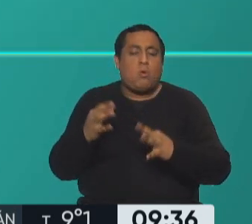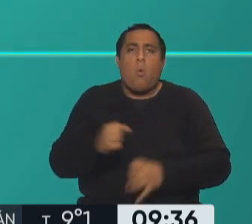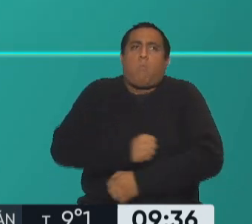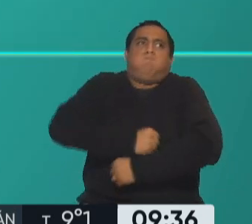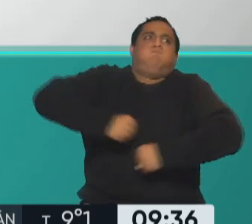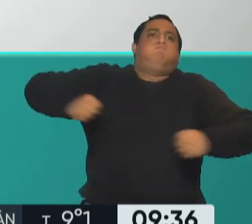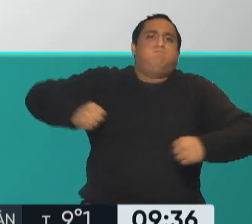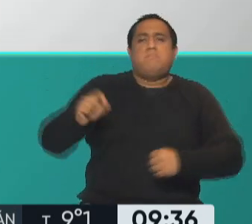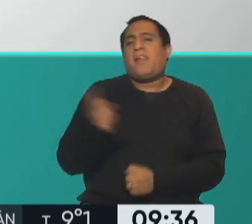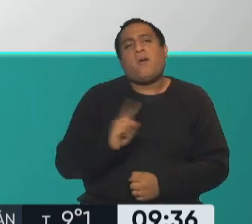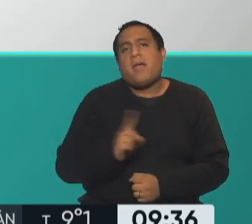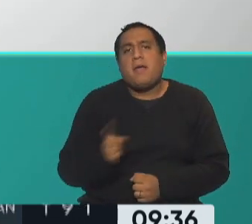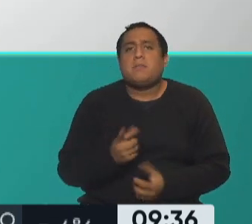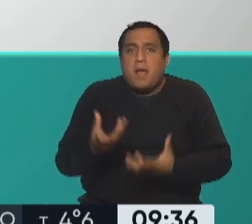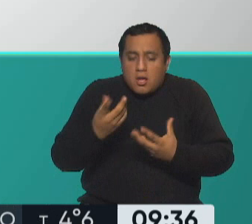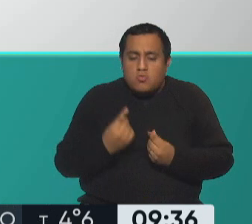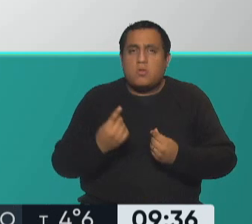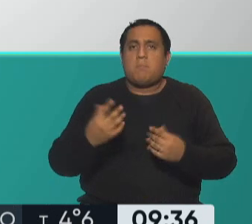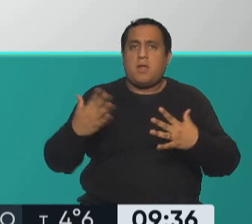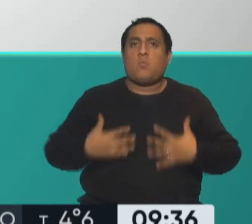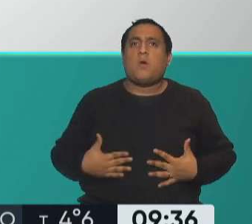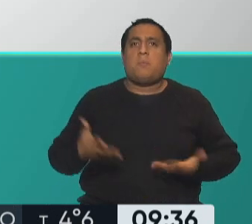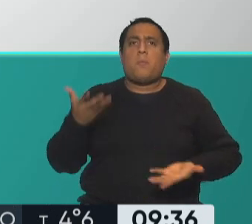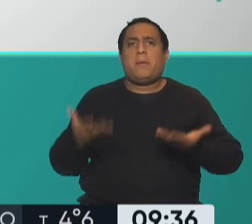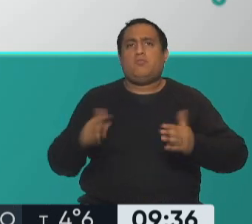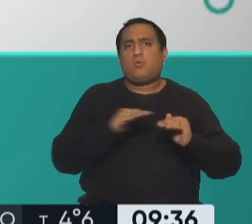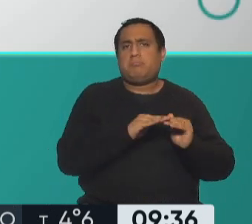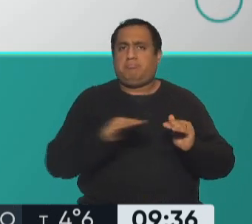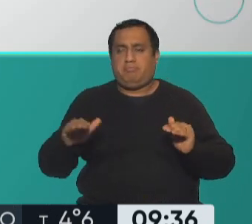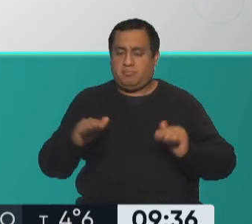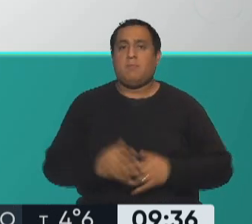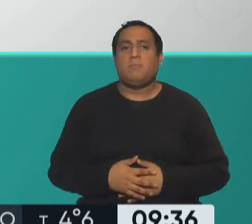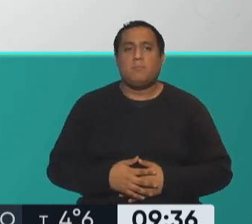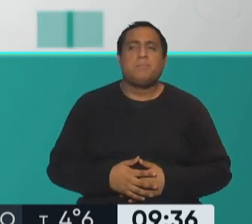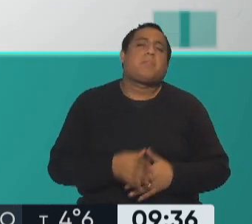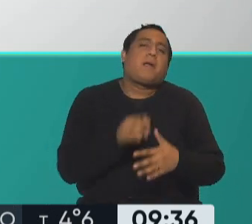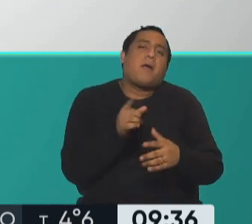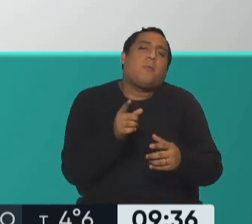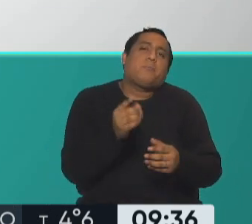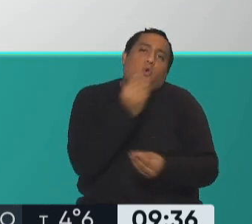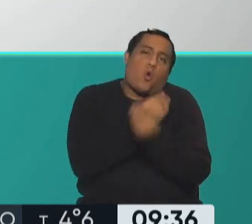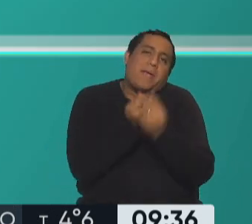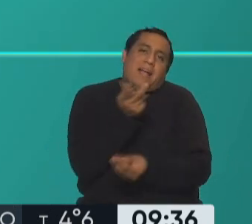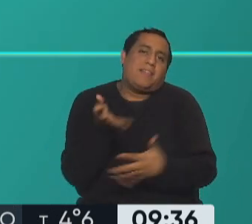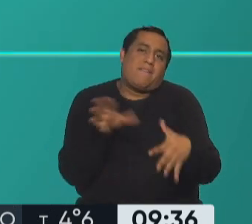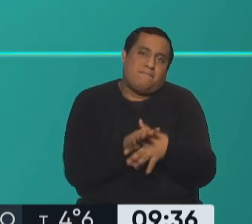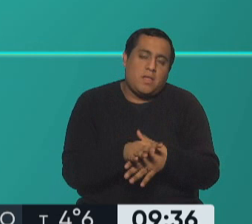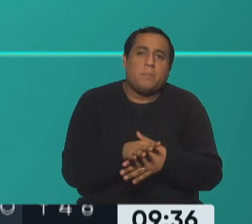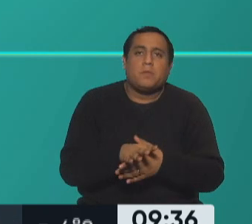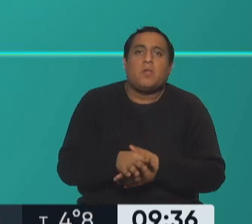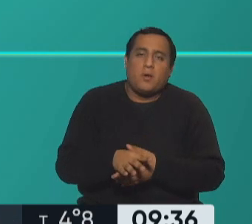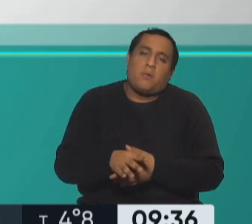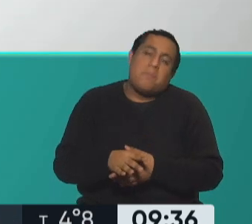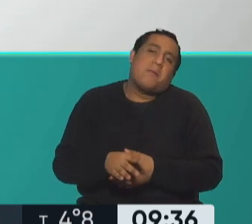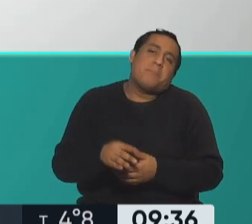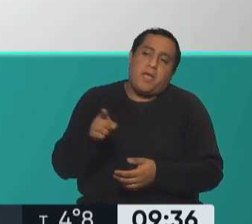contrario, ayudan a mantener el peso corporal. Me encanta porque es la justa medida. O sea, te estamos diciendo que el fruto seco suma, no te comas